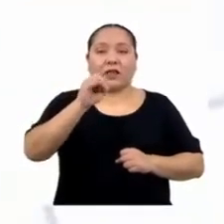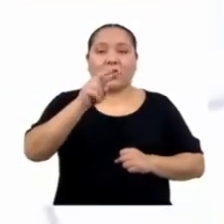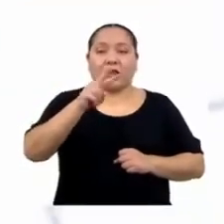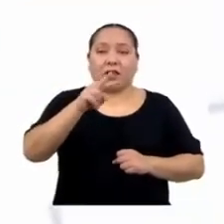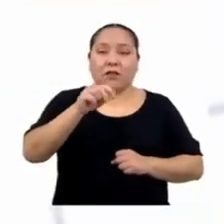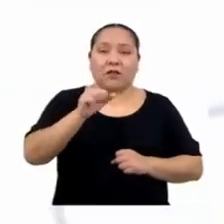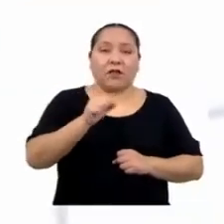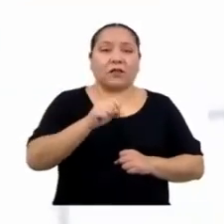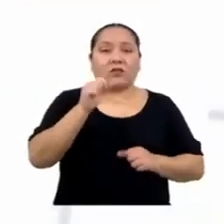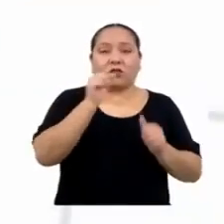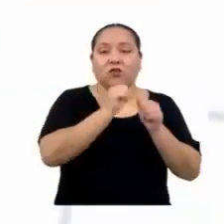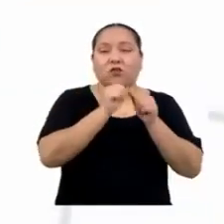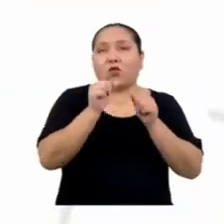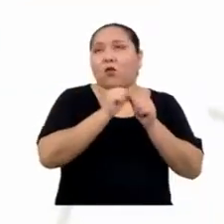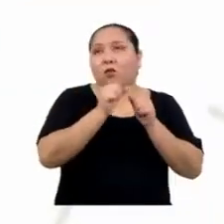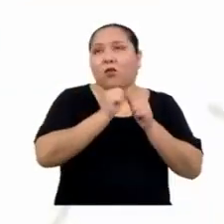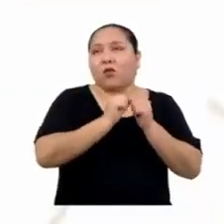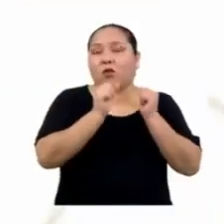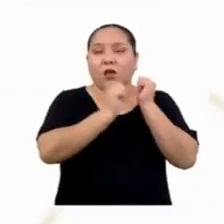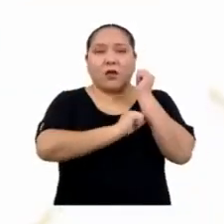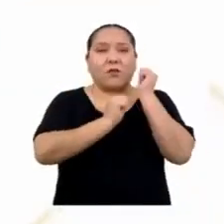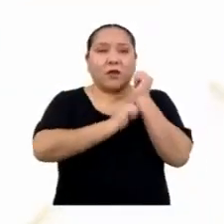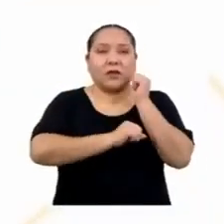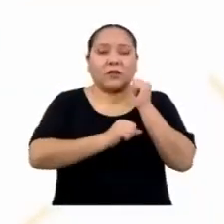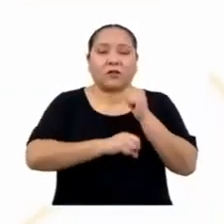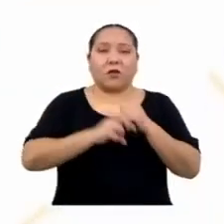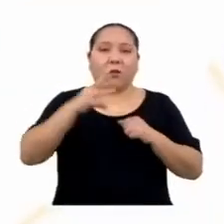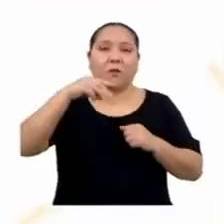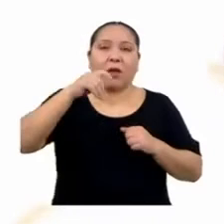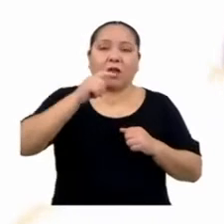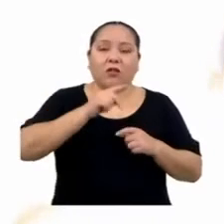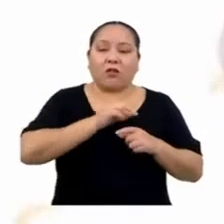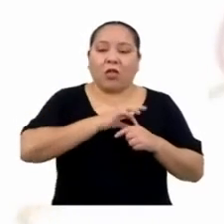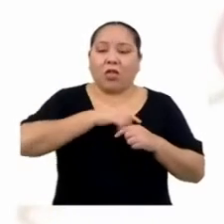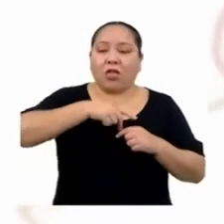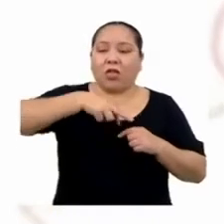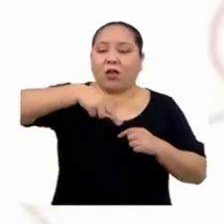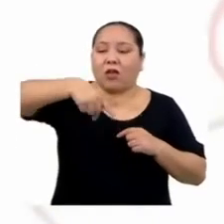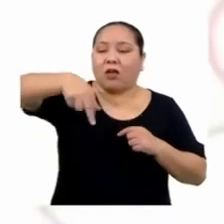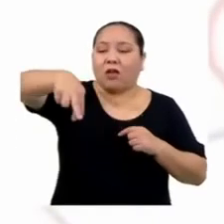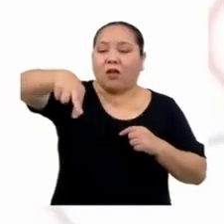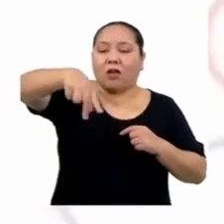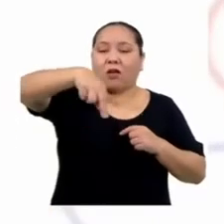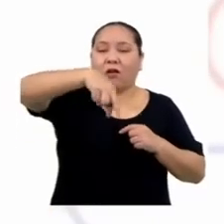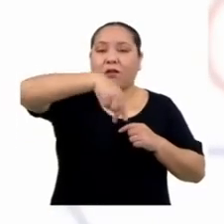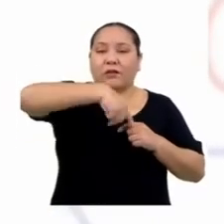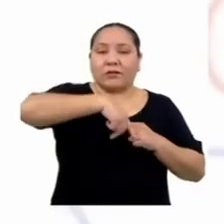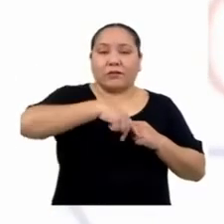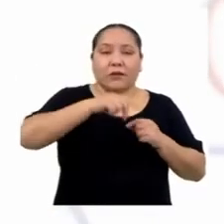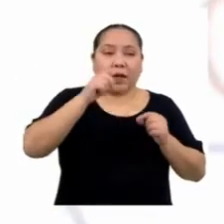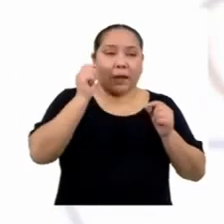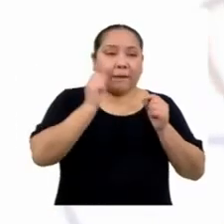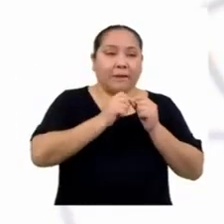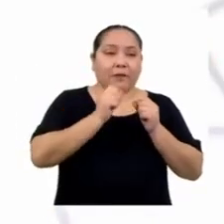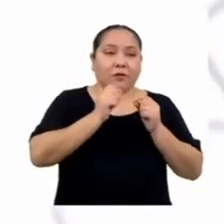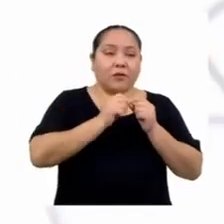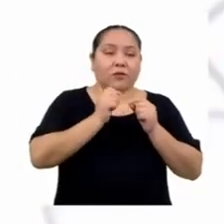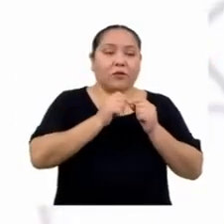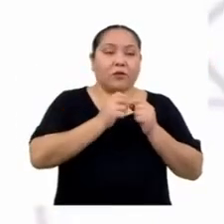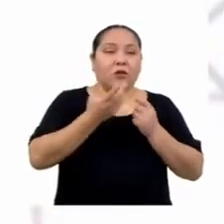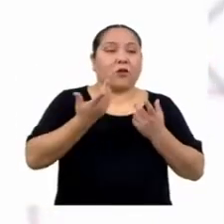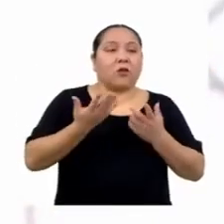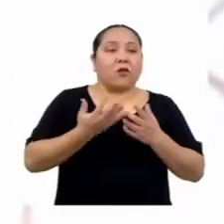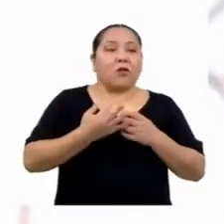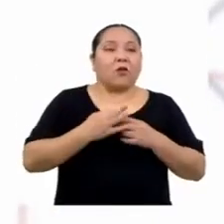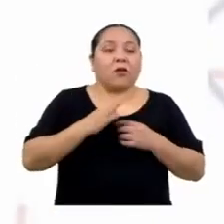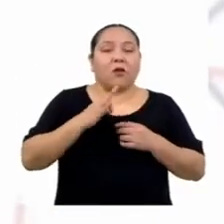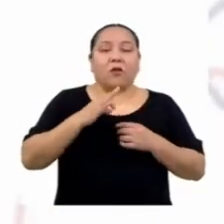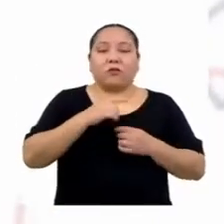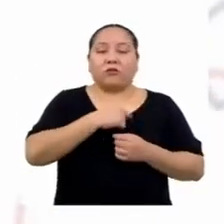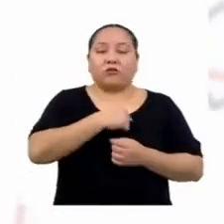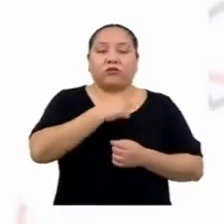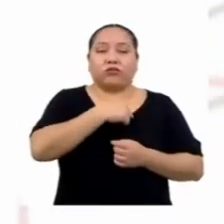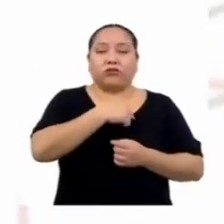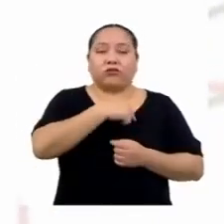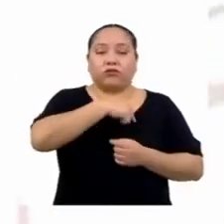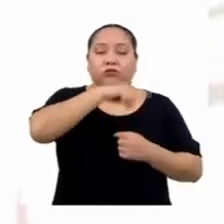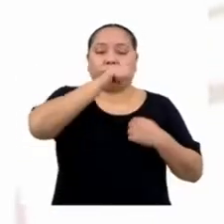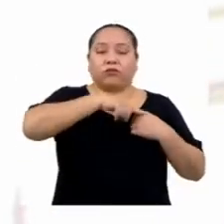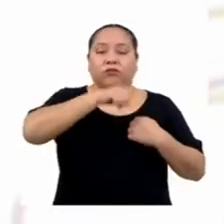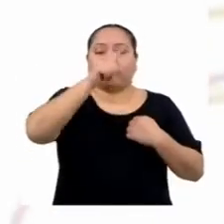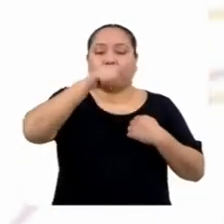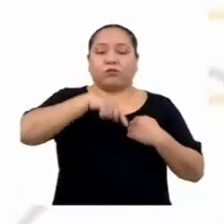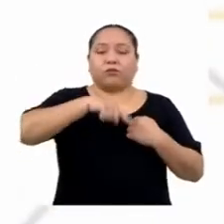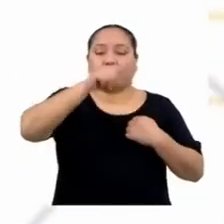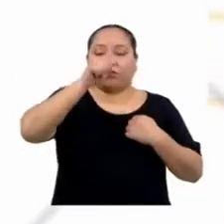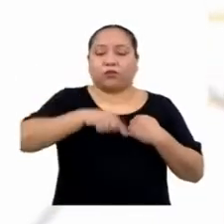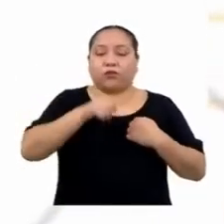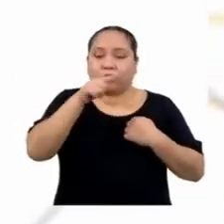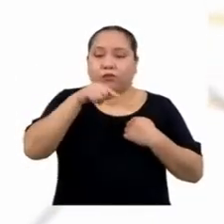Número de hermanos, metros recorridos, puntos del participante, frecuencia cardíaca... Todas las variables mencionadas